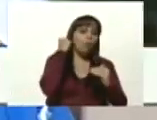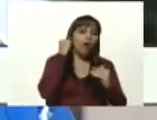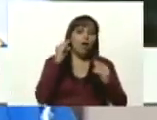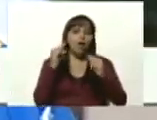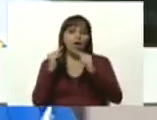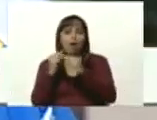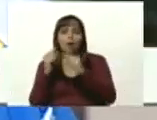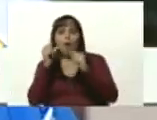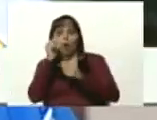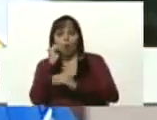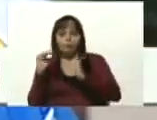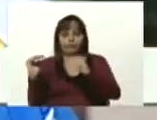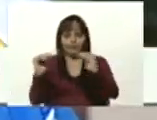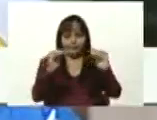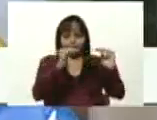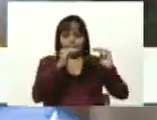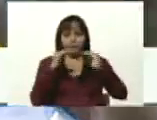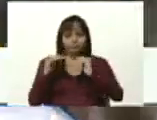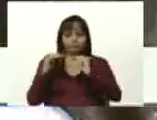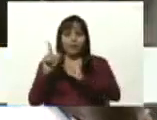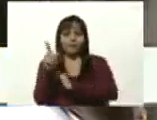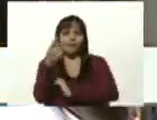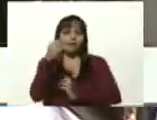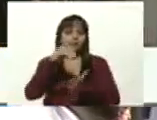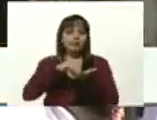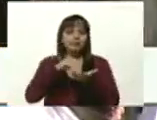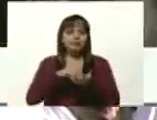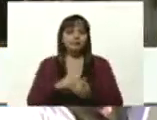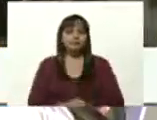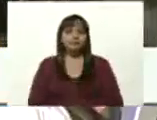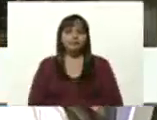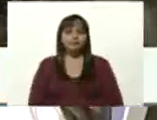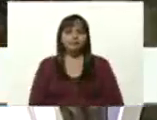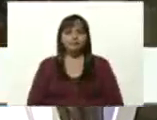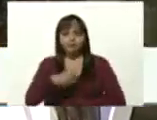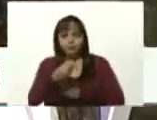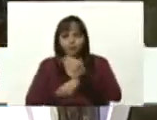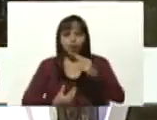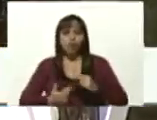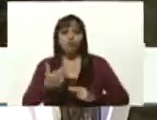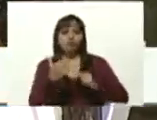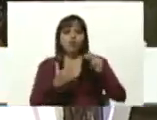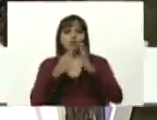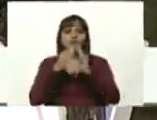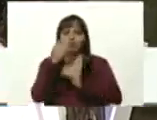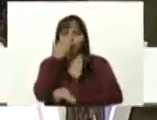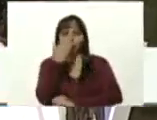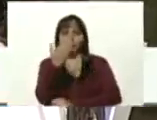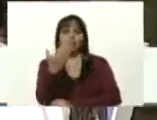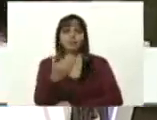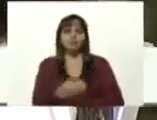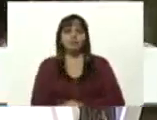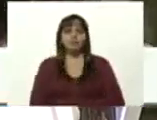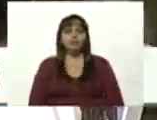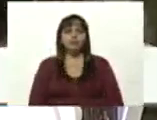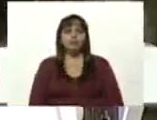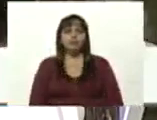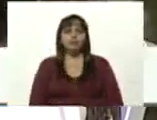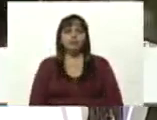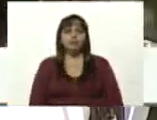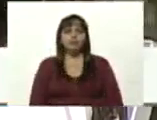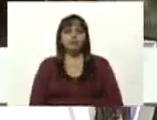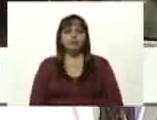primera vez muchachos vamos construyendo en todos los frentes César